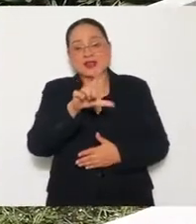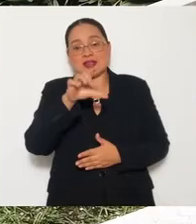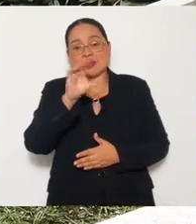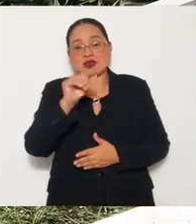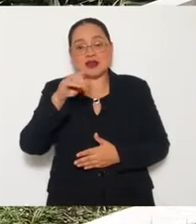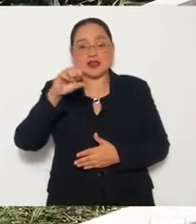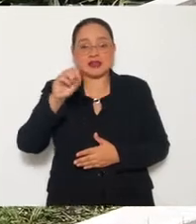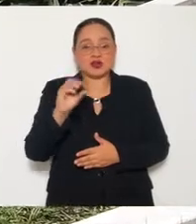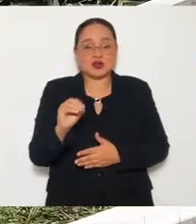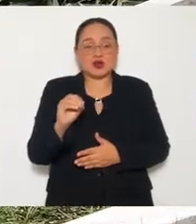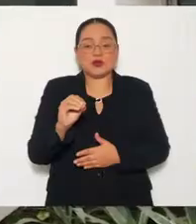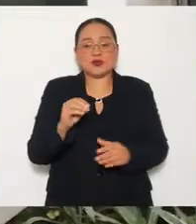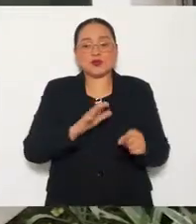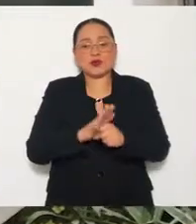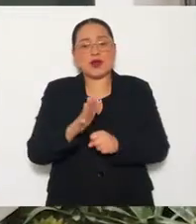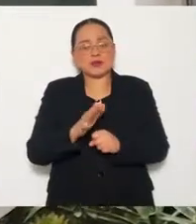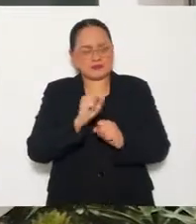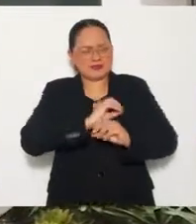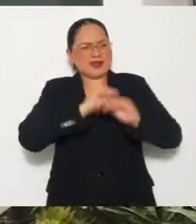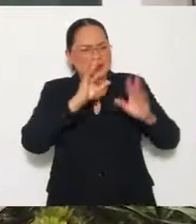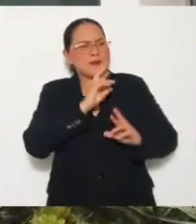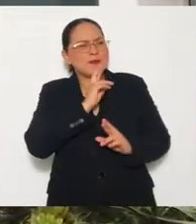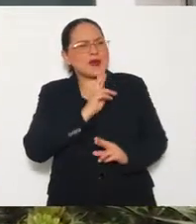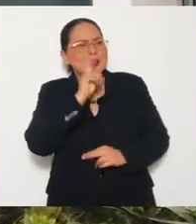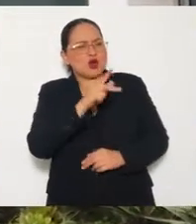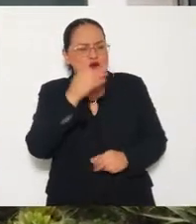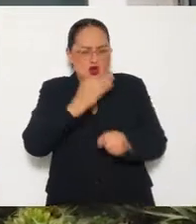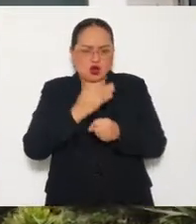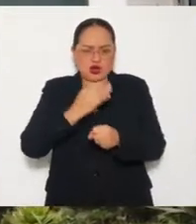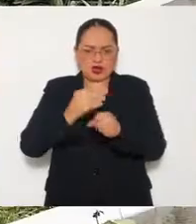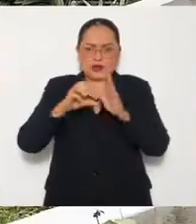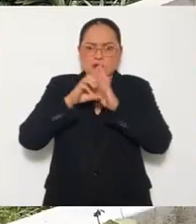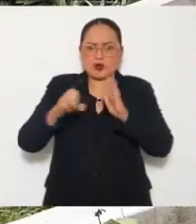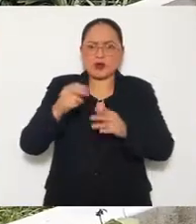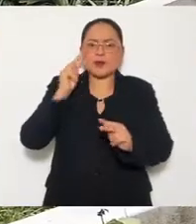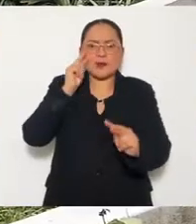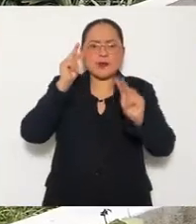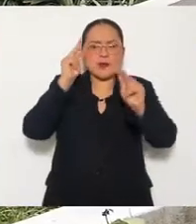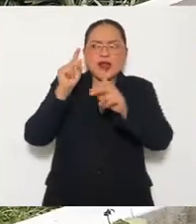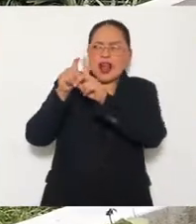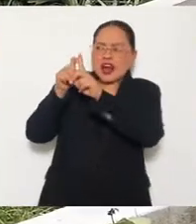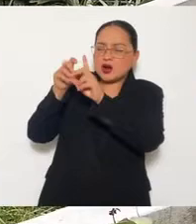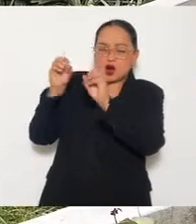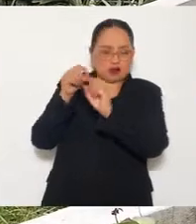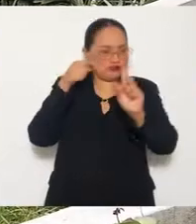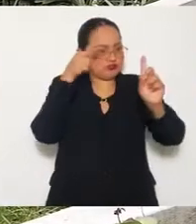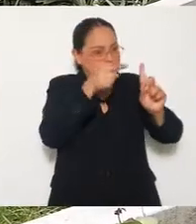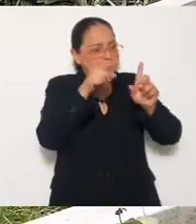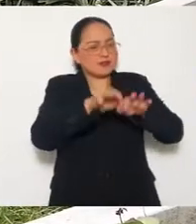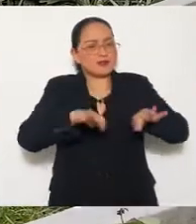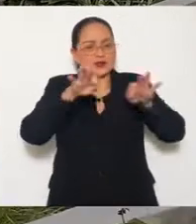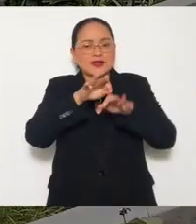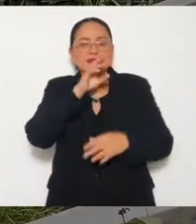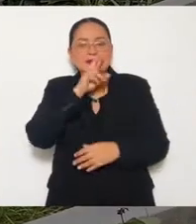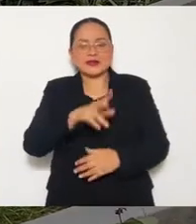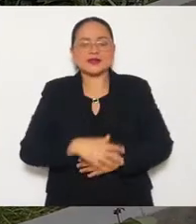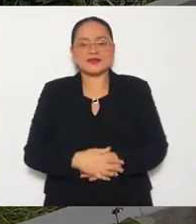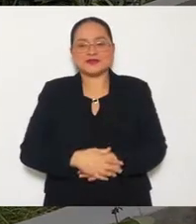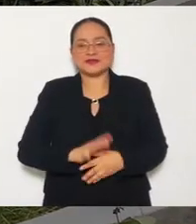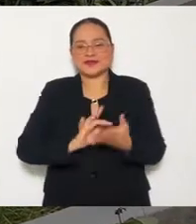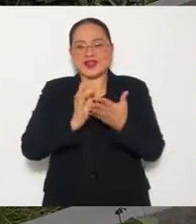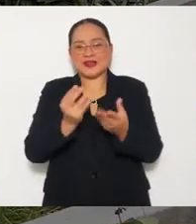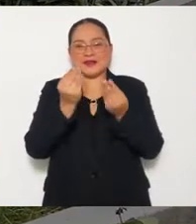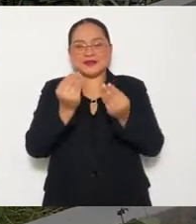Porque es mejor seguir al Canal del Congreso como ustedes ahorita, que estar viendo caricaturas. Muchas